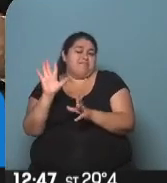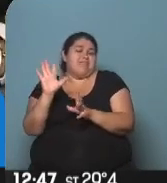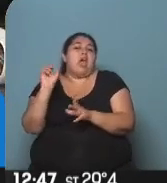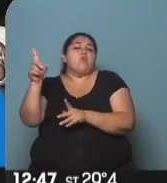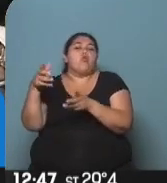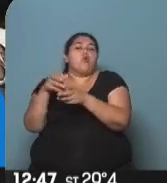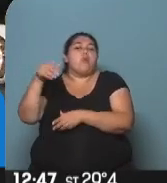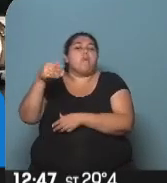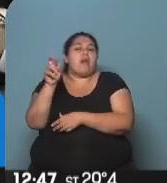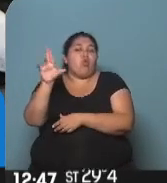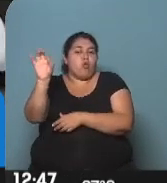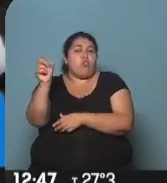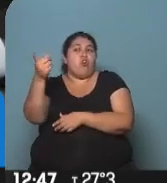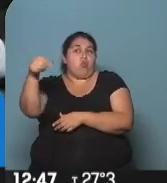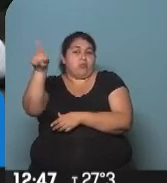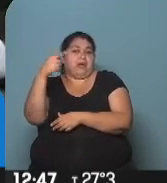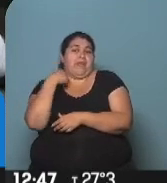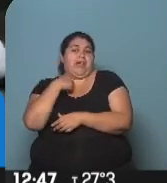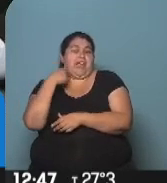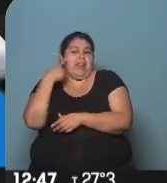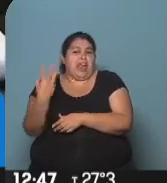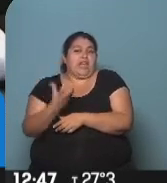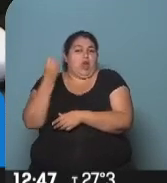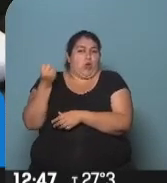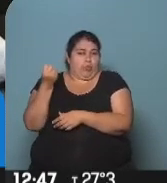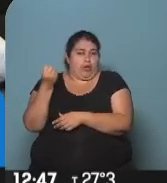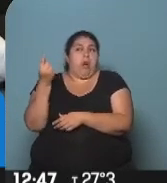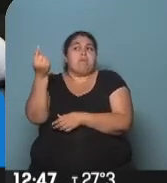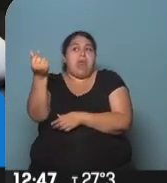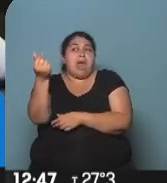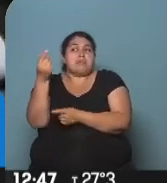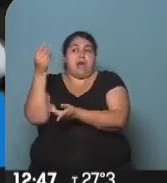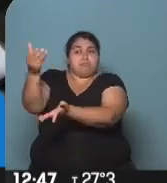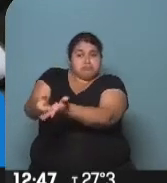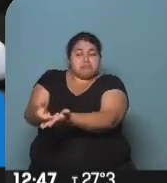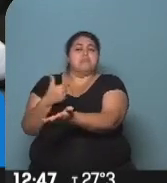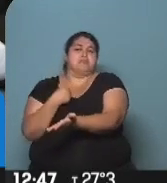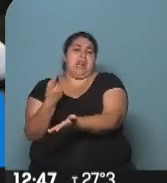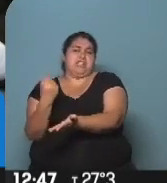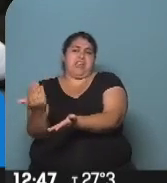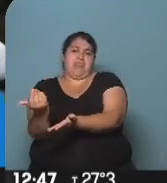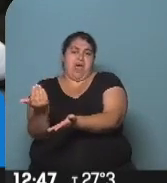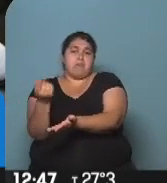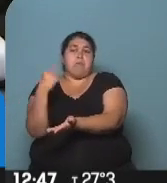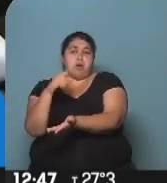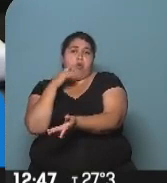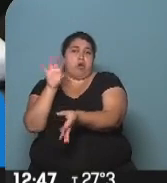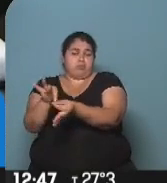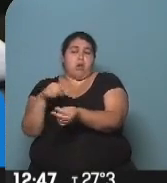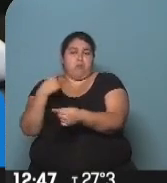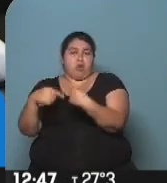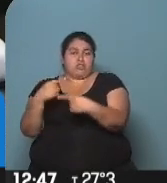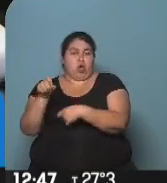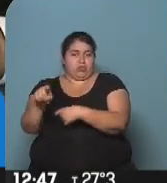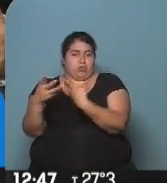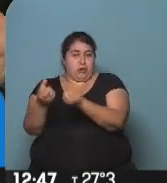tienen importancia para la recuperación de la plata que han puesto y que tienen en este momento comprometida en Venezuela. Pero el